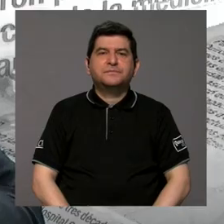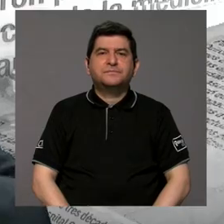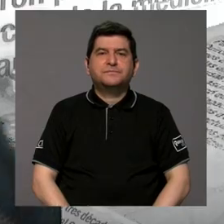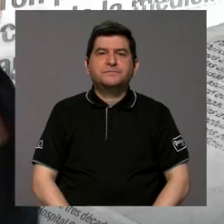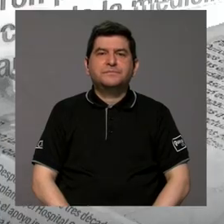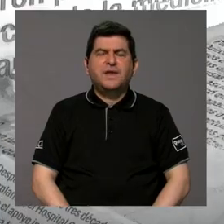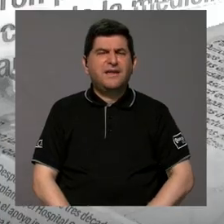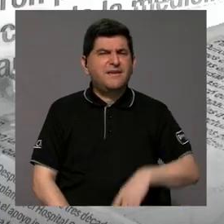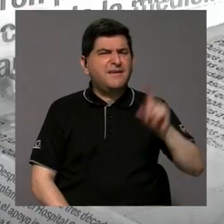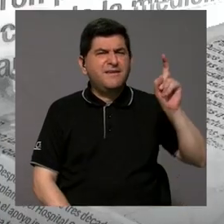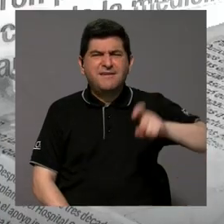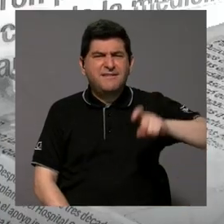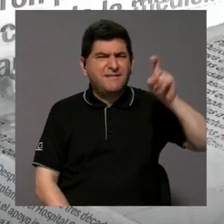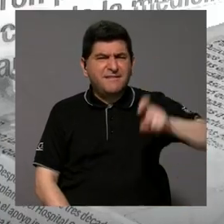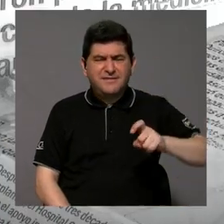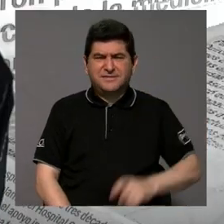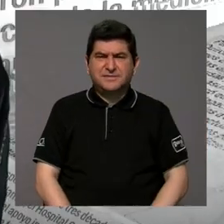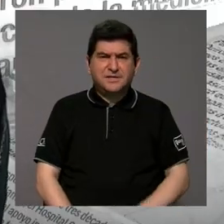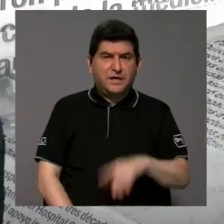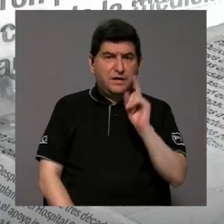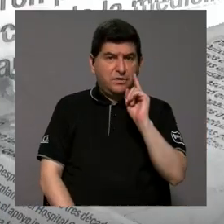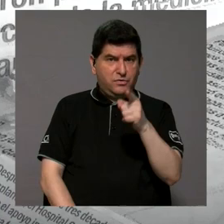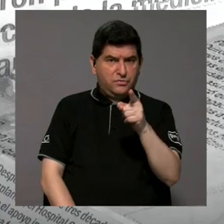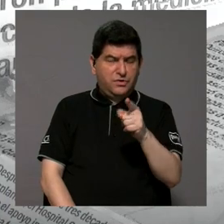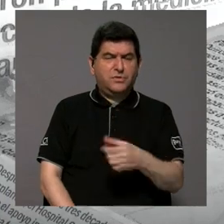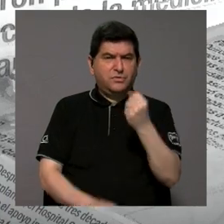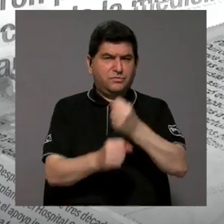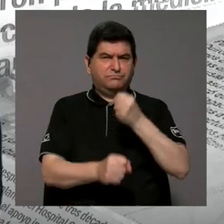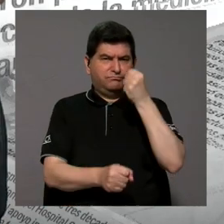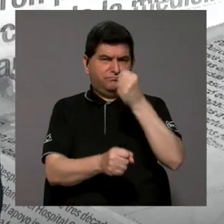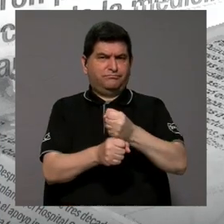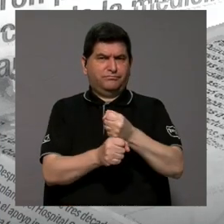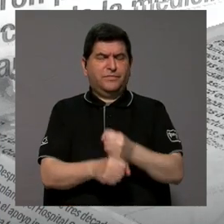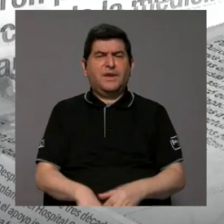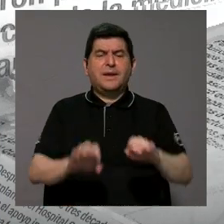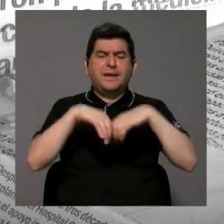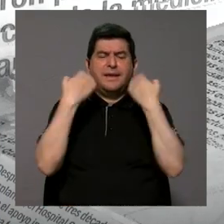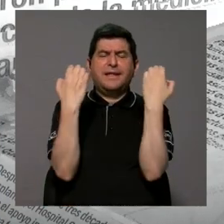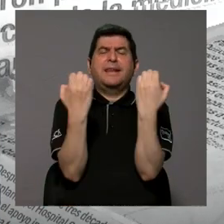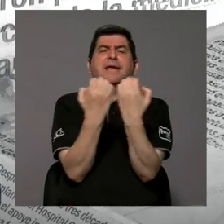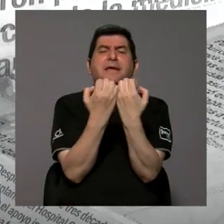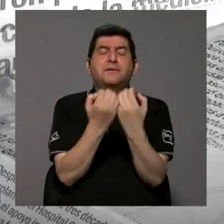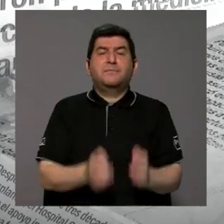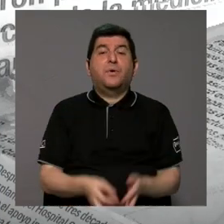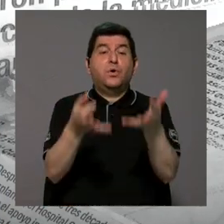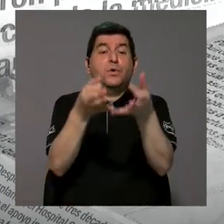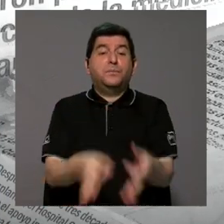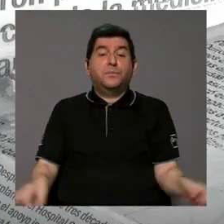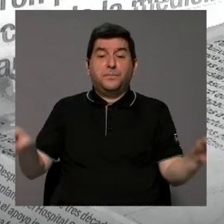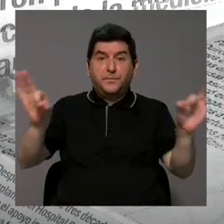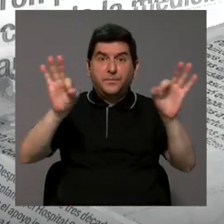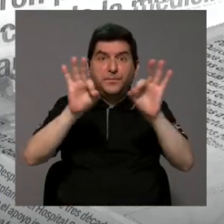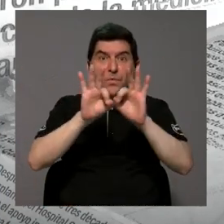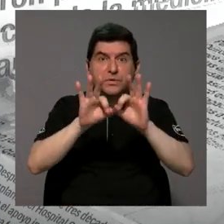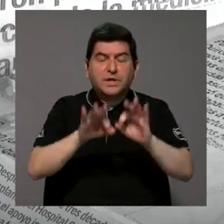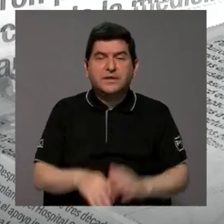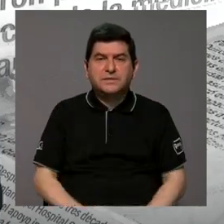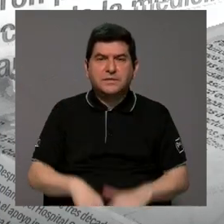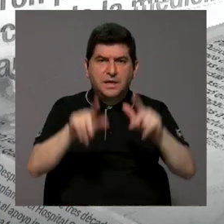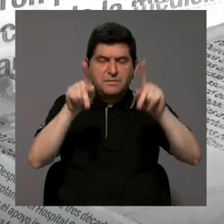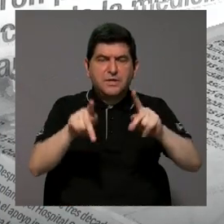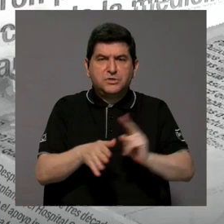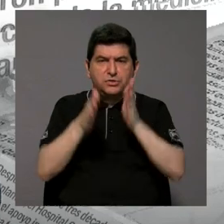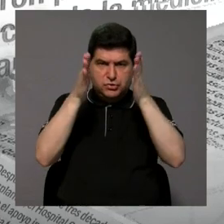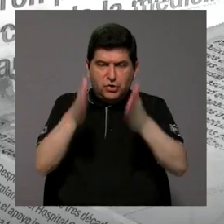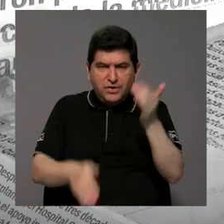¿qué es indispensable de lo que usted está trabajando en el equipo que es importante que el